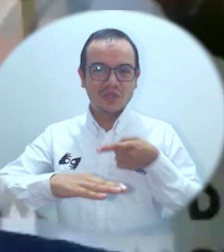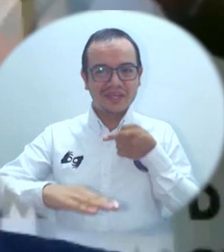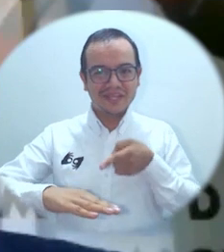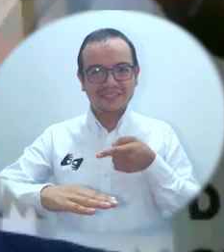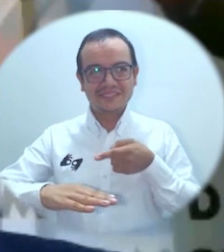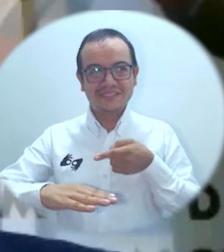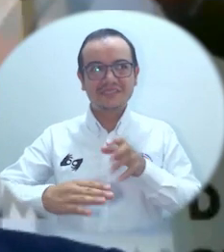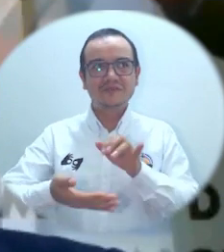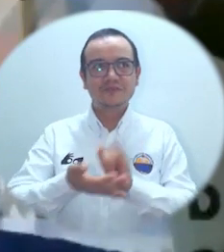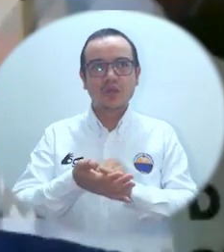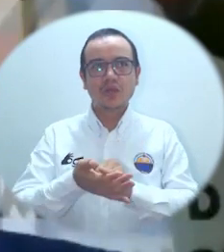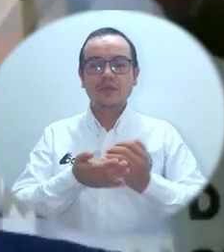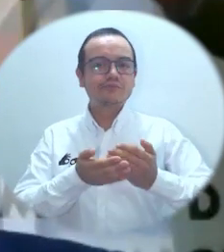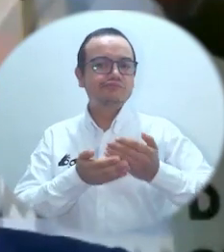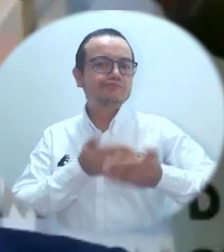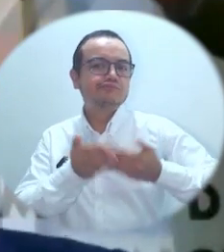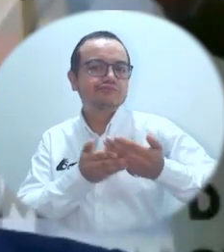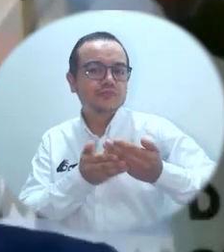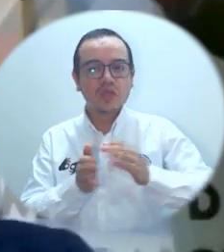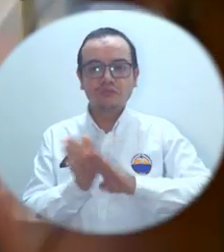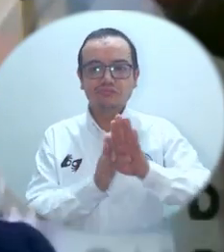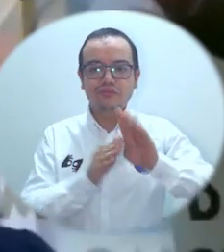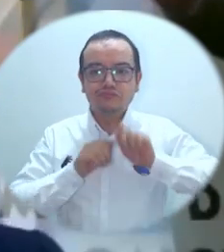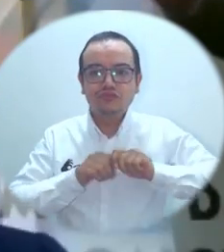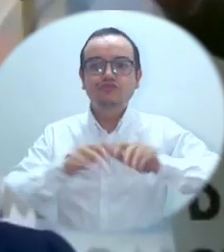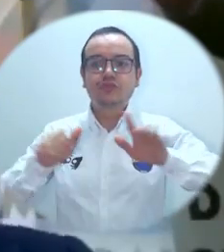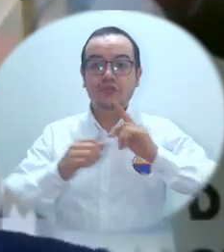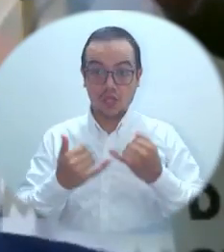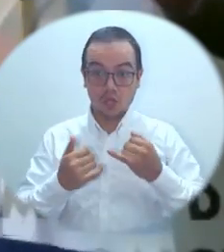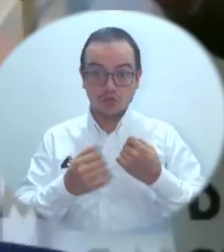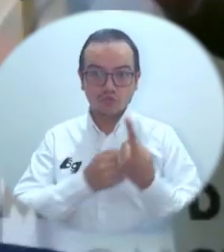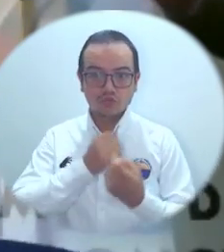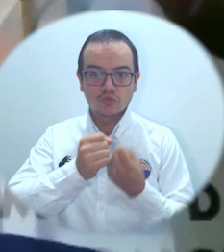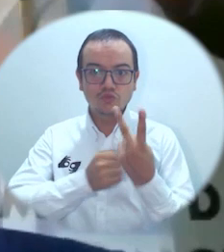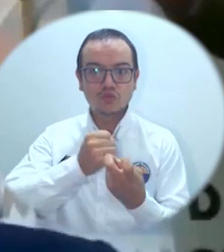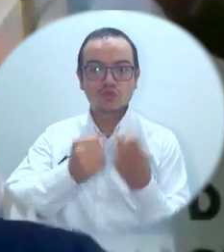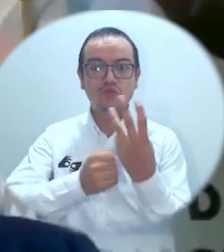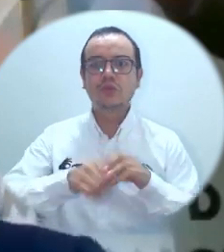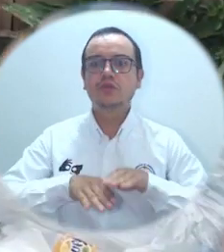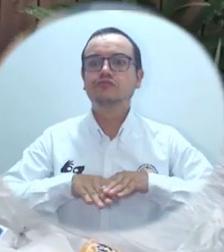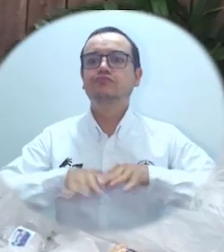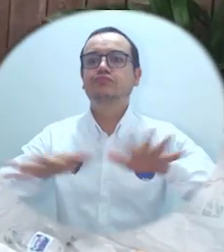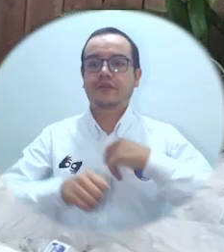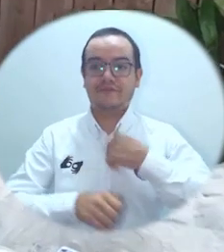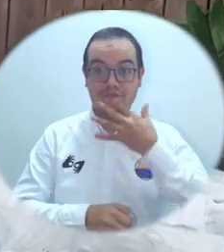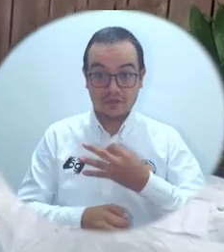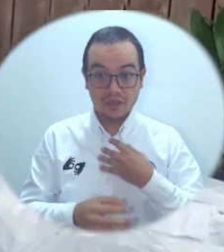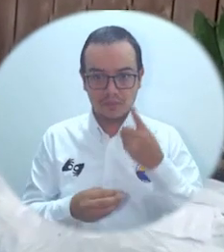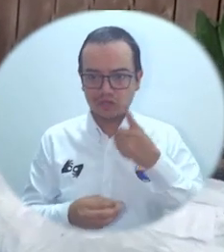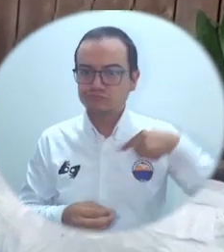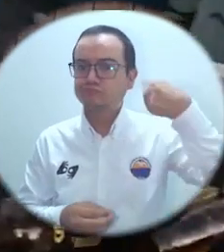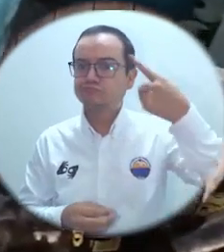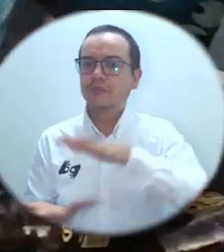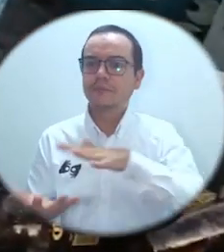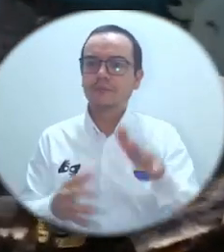vamos a ver en los próximos años un salto también como lo vimos en disposición, en tratamiento seguramente en los próximos cinco, seis años vamos